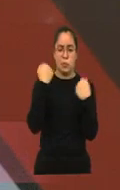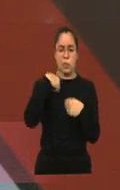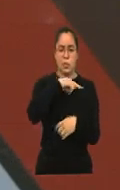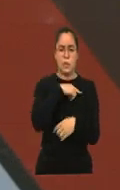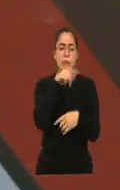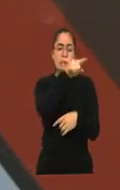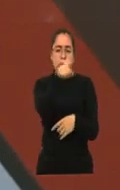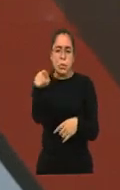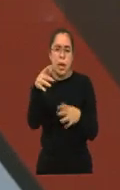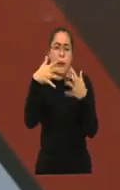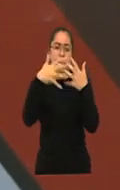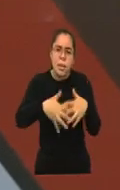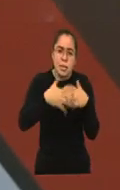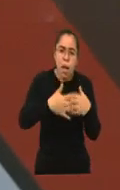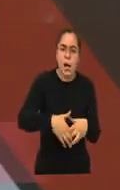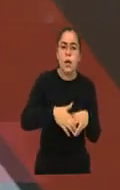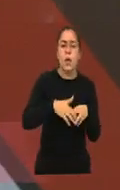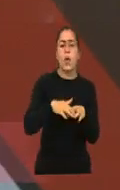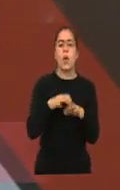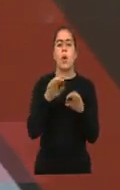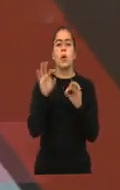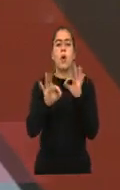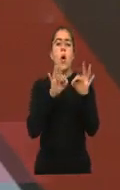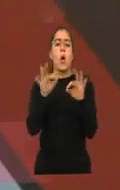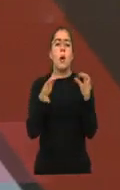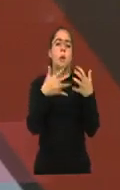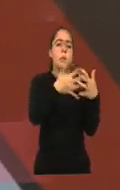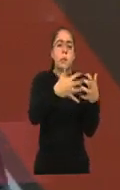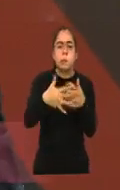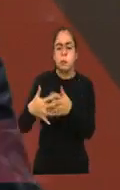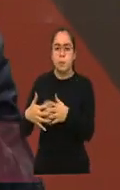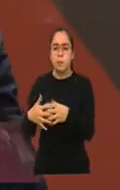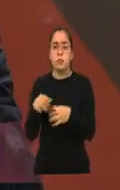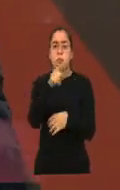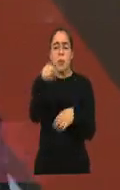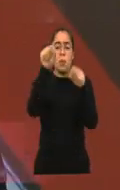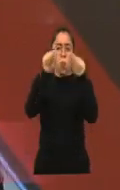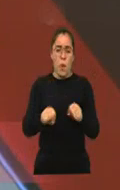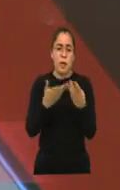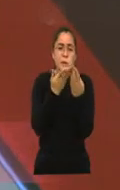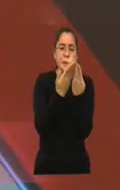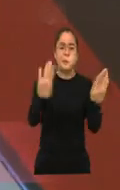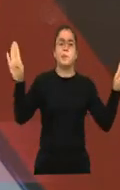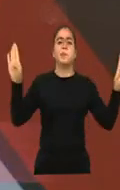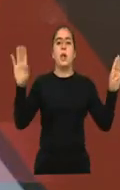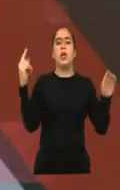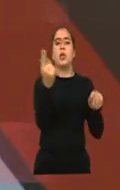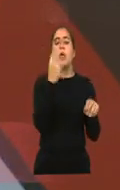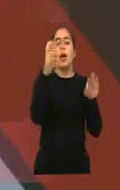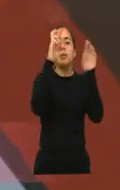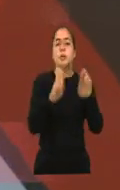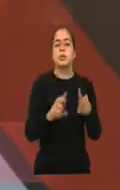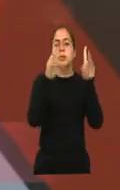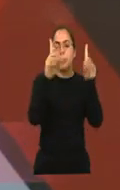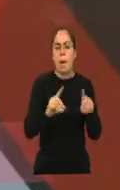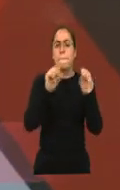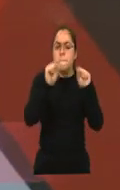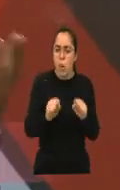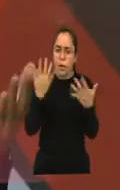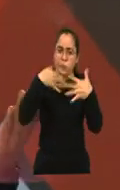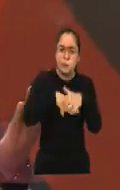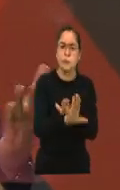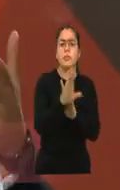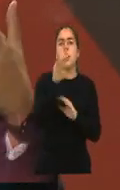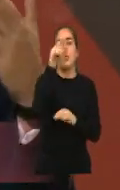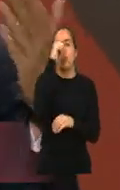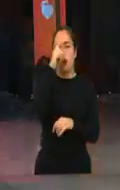que abra sus puertas para que las personas con discapacidad puedan optar a un trabajo. Porque tampoco se trata solamente de